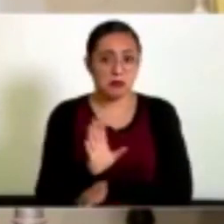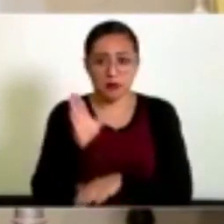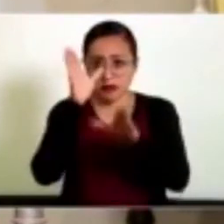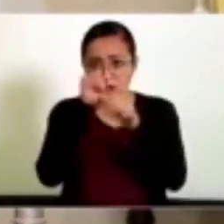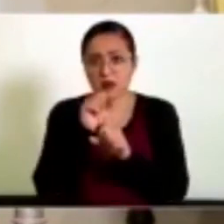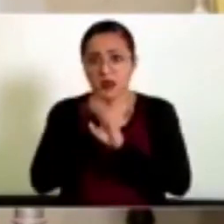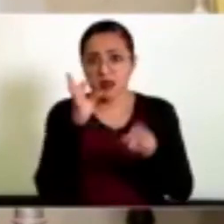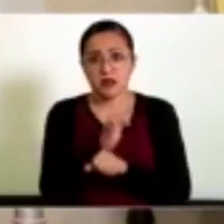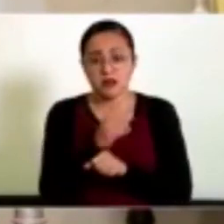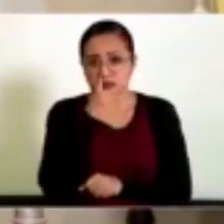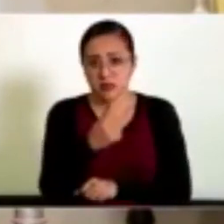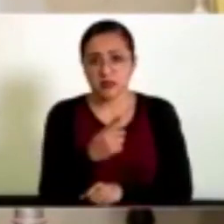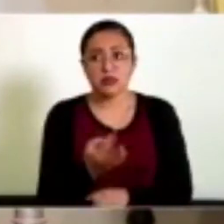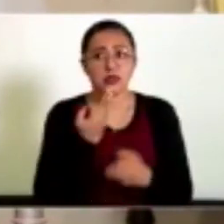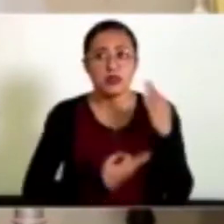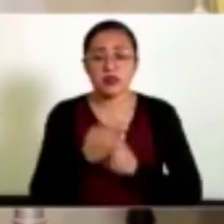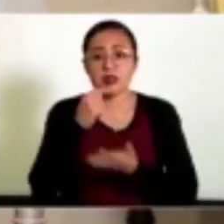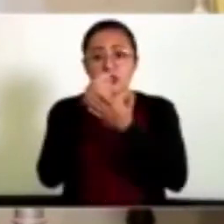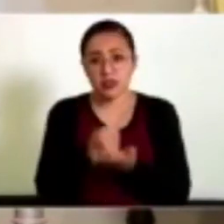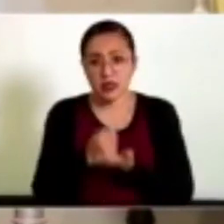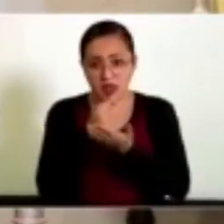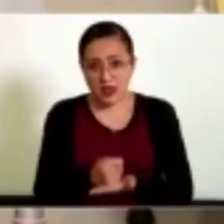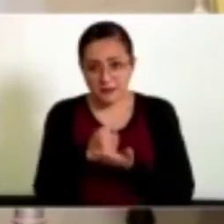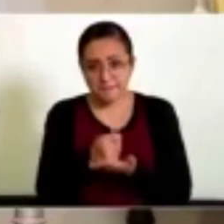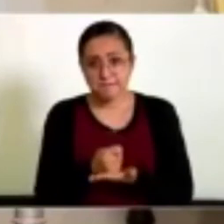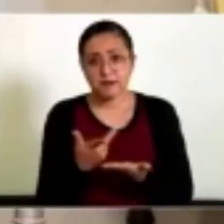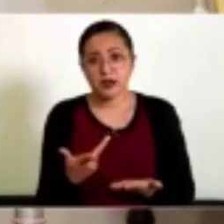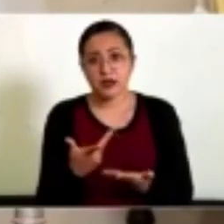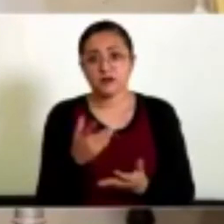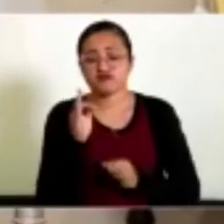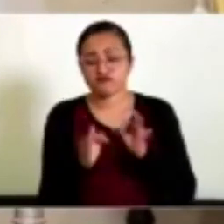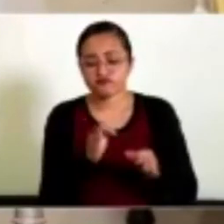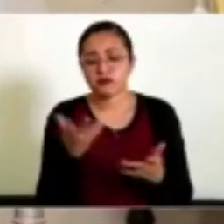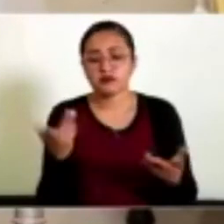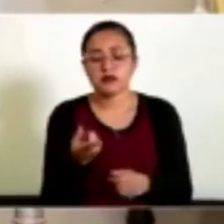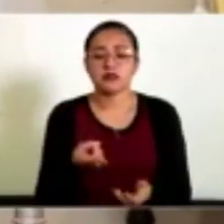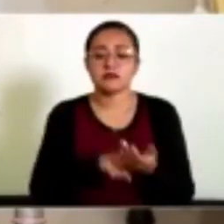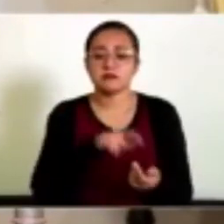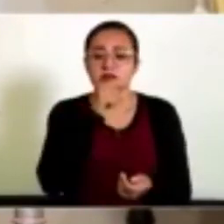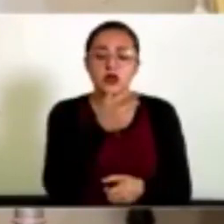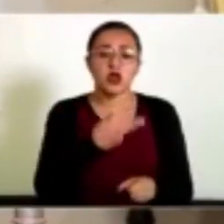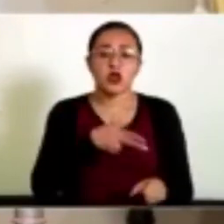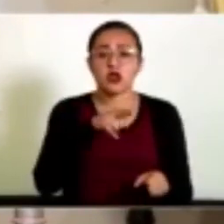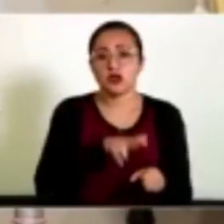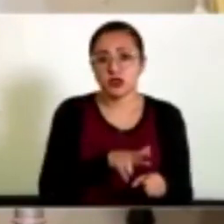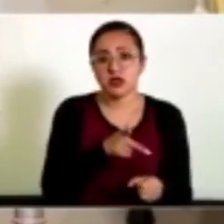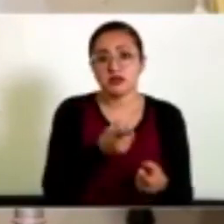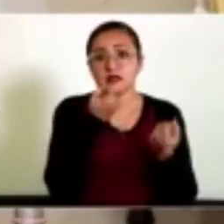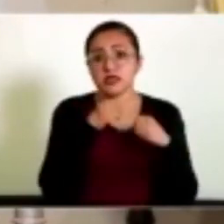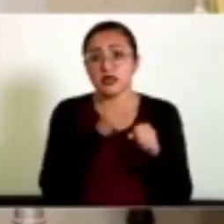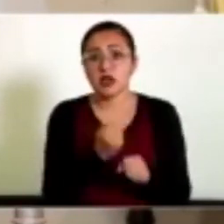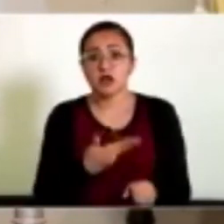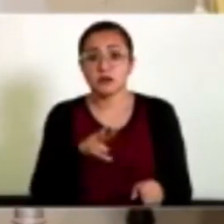Para que quede clarito. Todas las terapias, los tratamientos los hacemos en las instalaciones del sistema